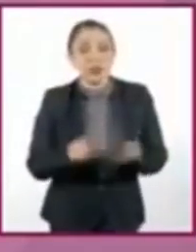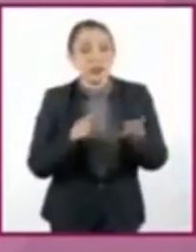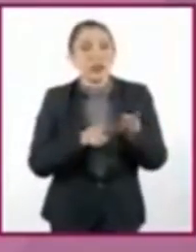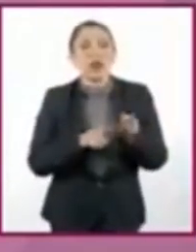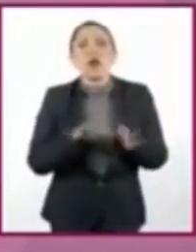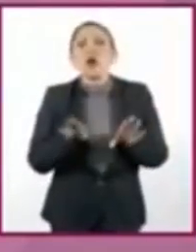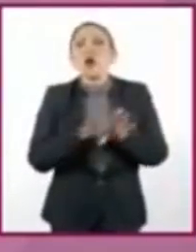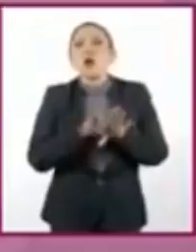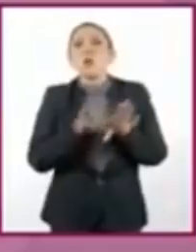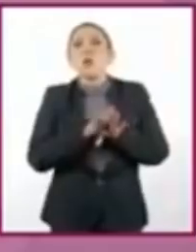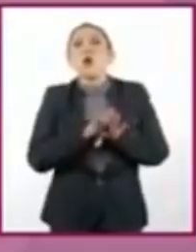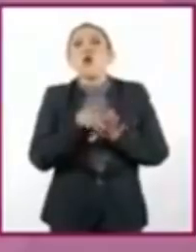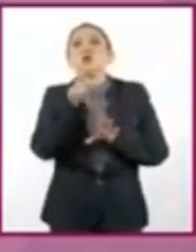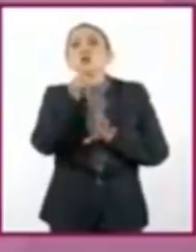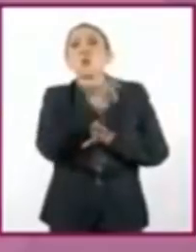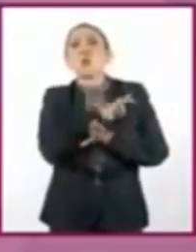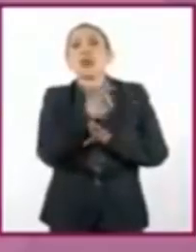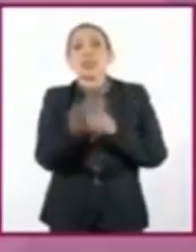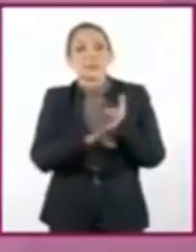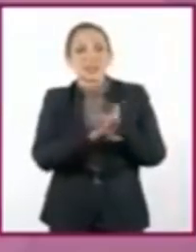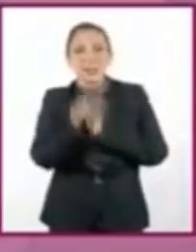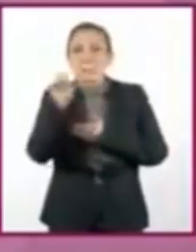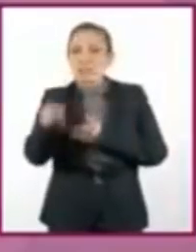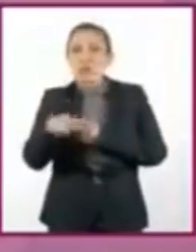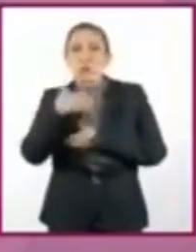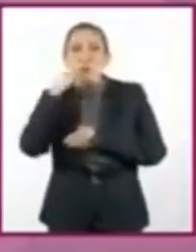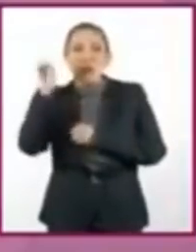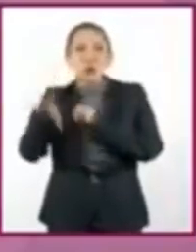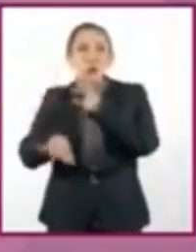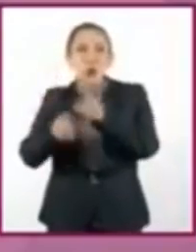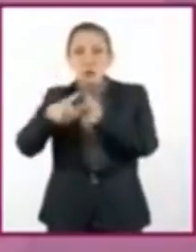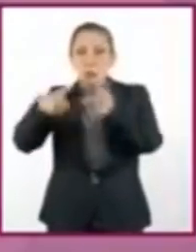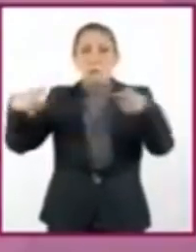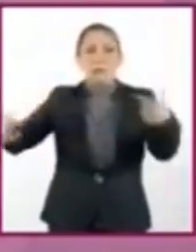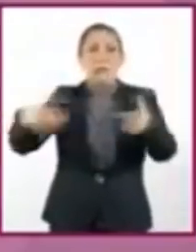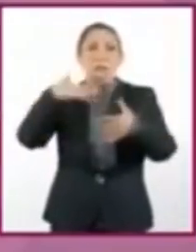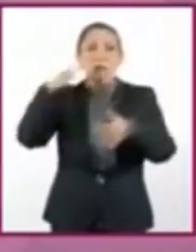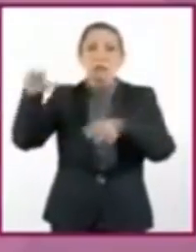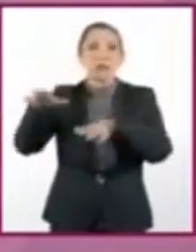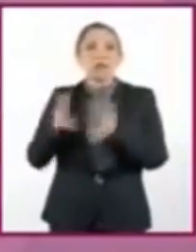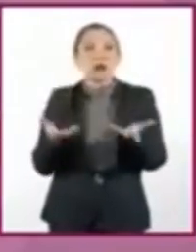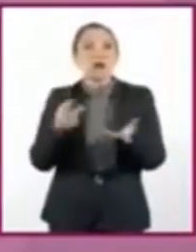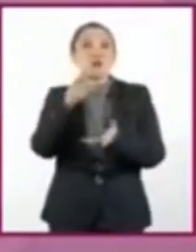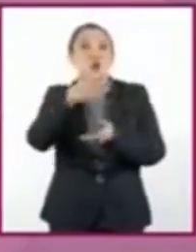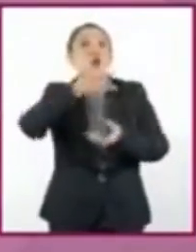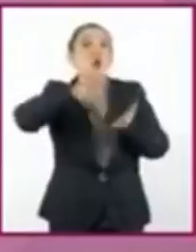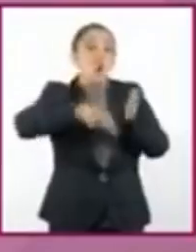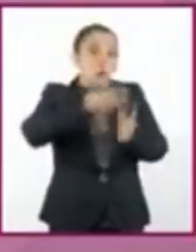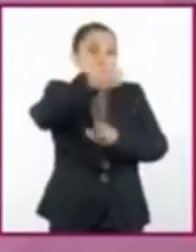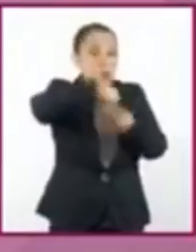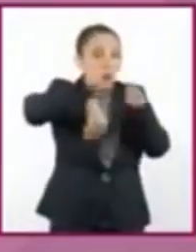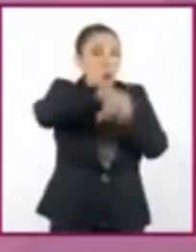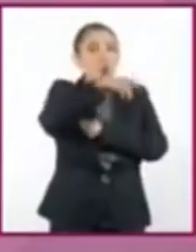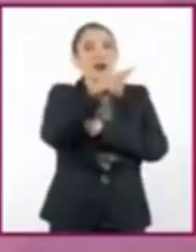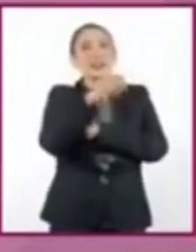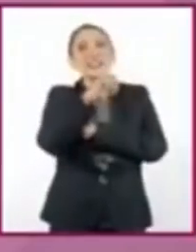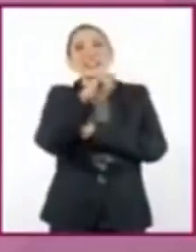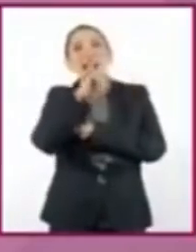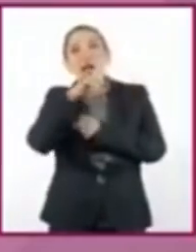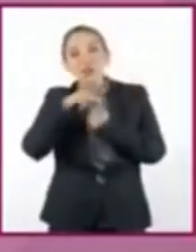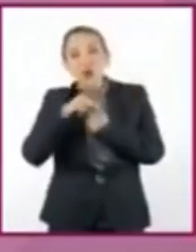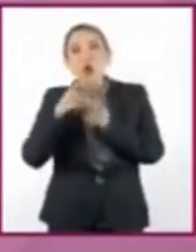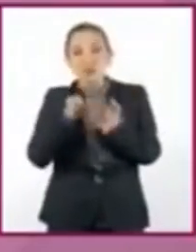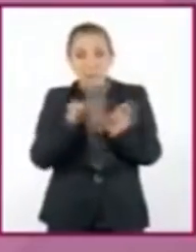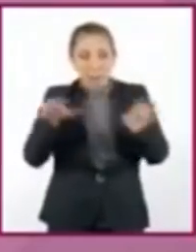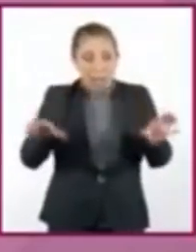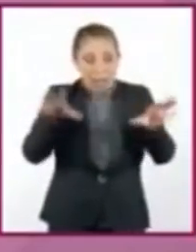qué manera podríamos evitar el problema ambiental? Pues reciclando los materiales, separándolos